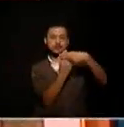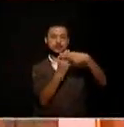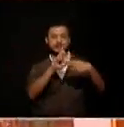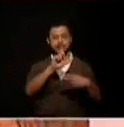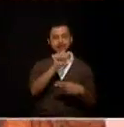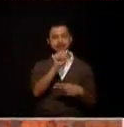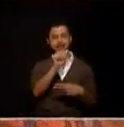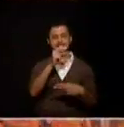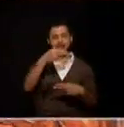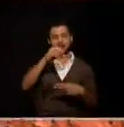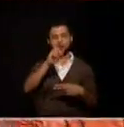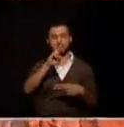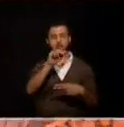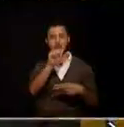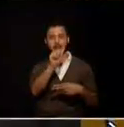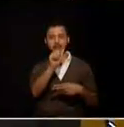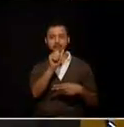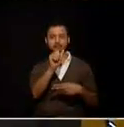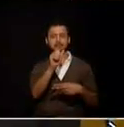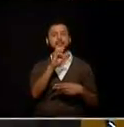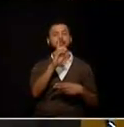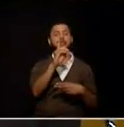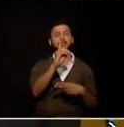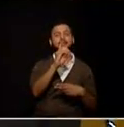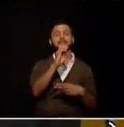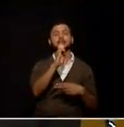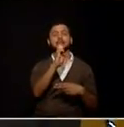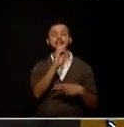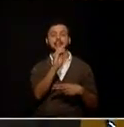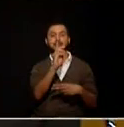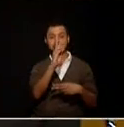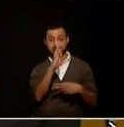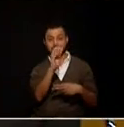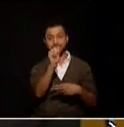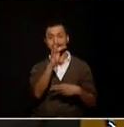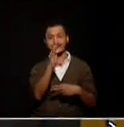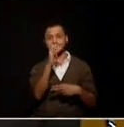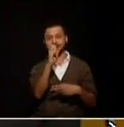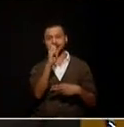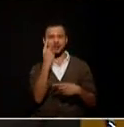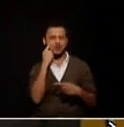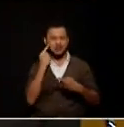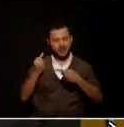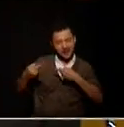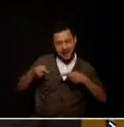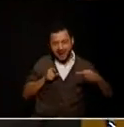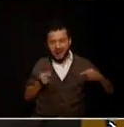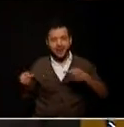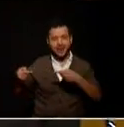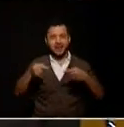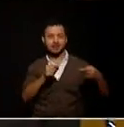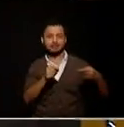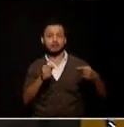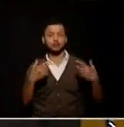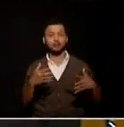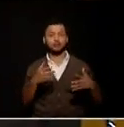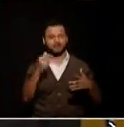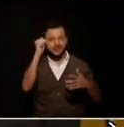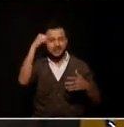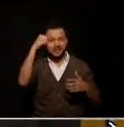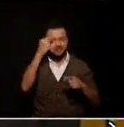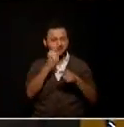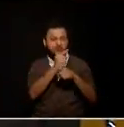numeral la hora del debate la hora del debate tendencia como lo fuimos hace ocho días también en el debate con